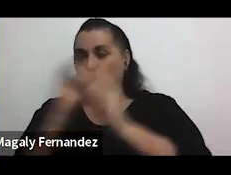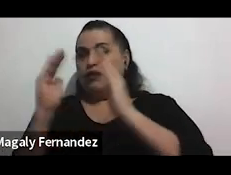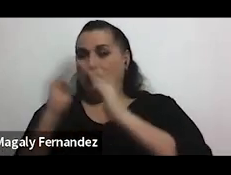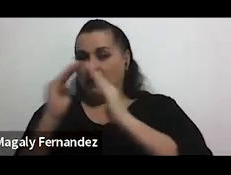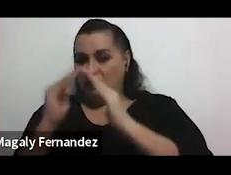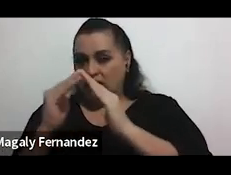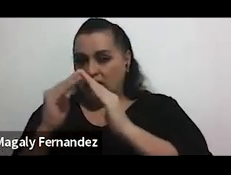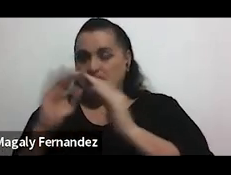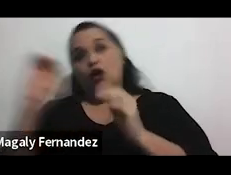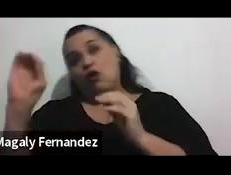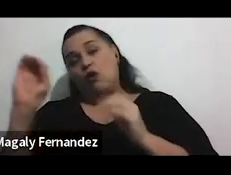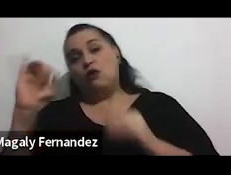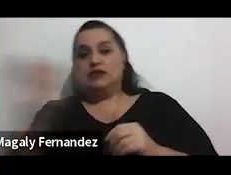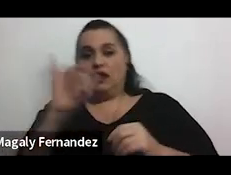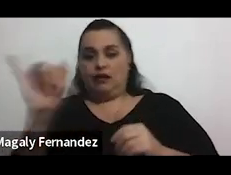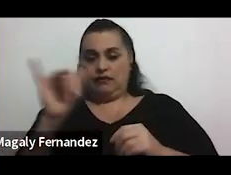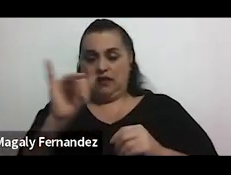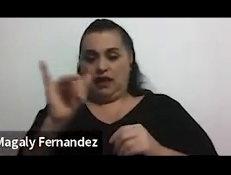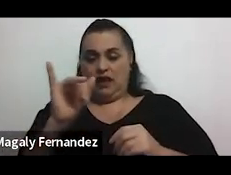o incluso en línea.